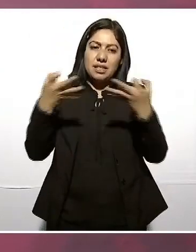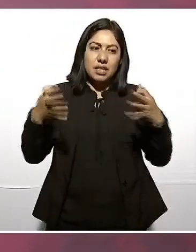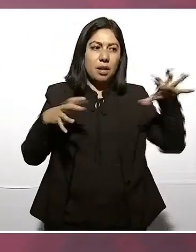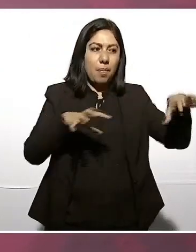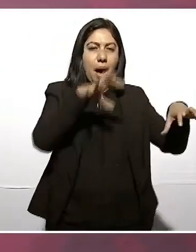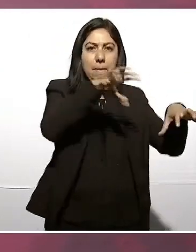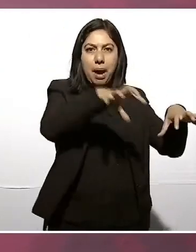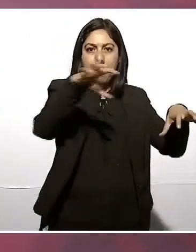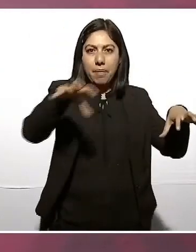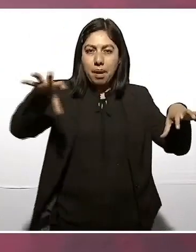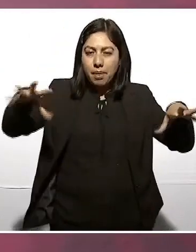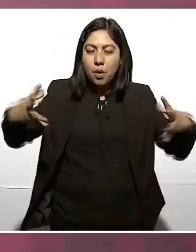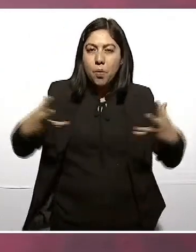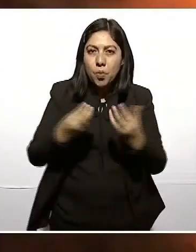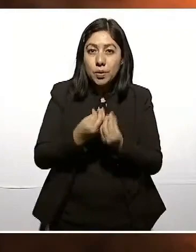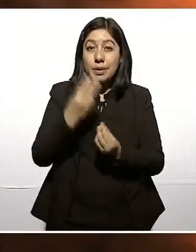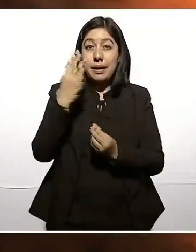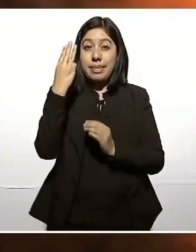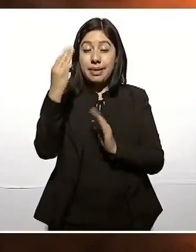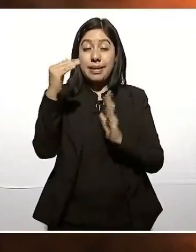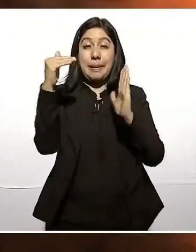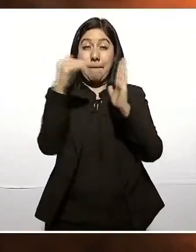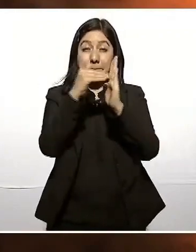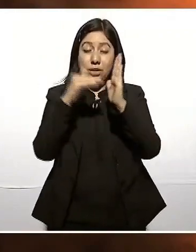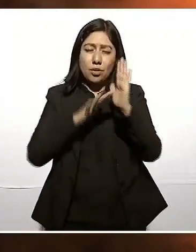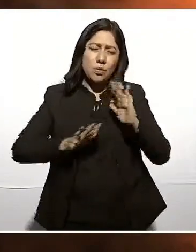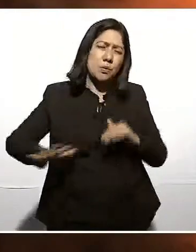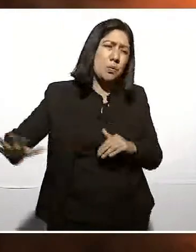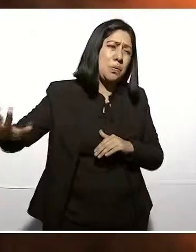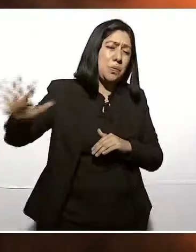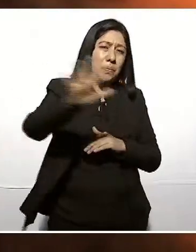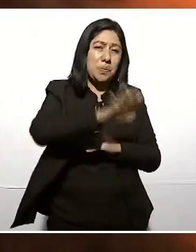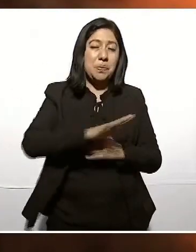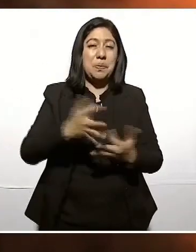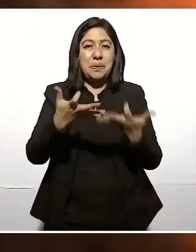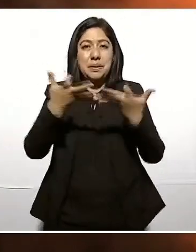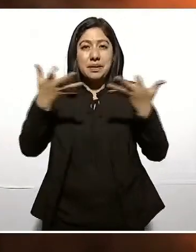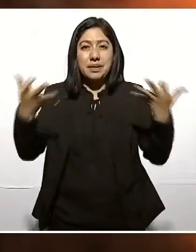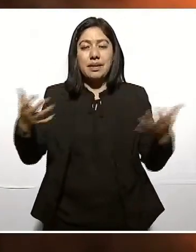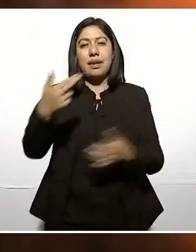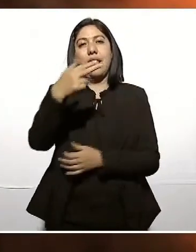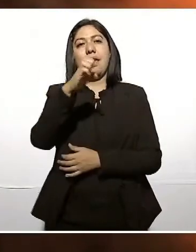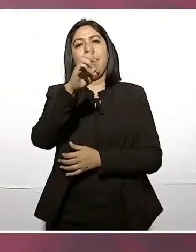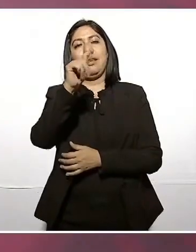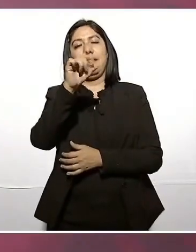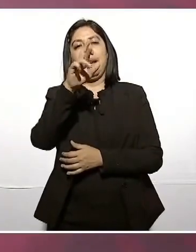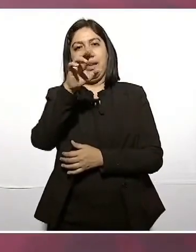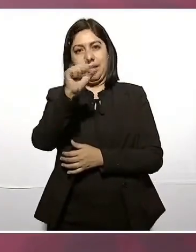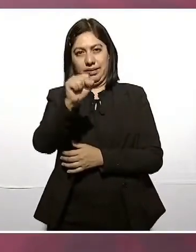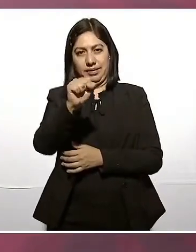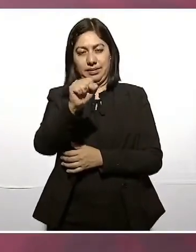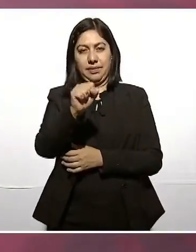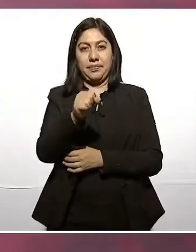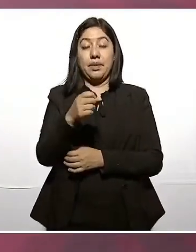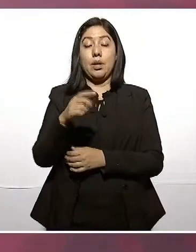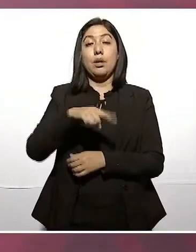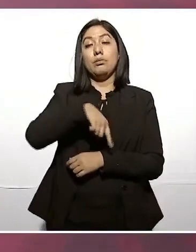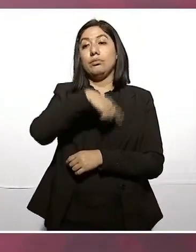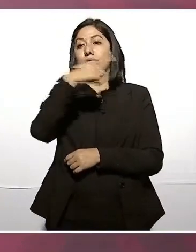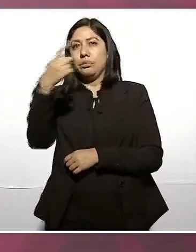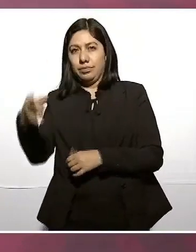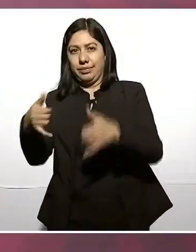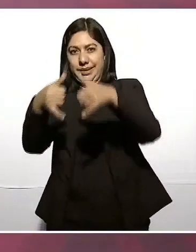tres millones de hectáreas. Y su yerno,